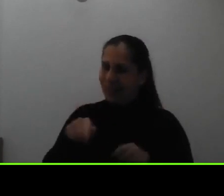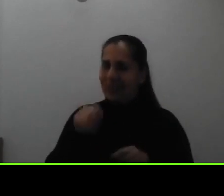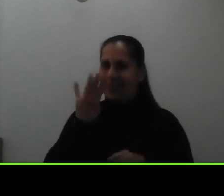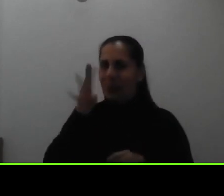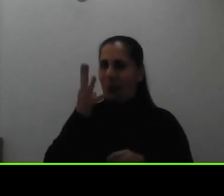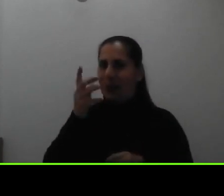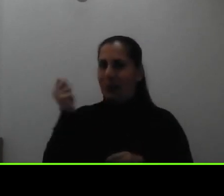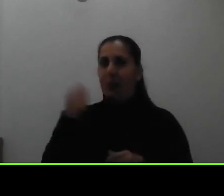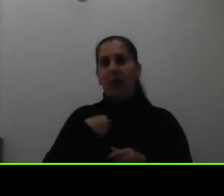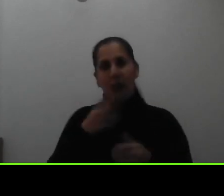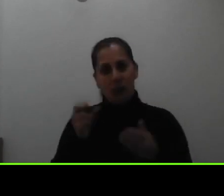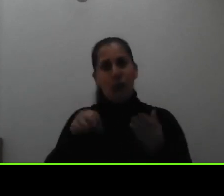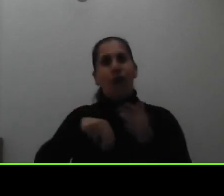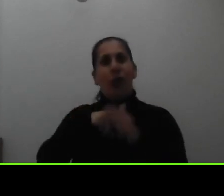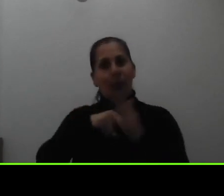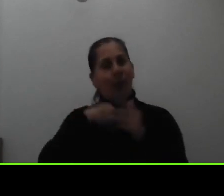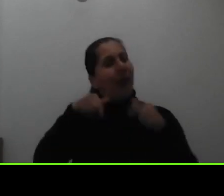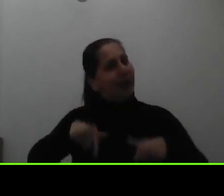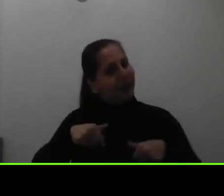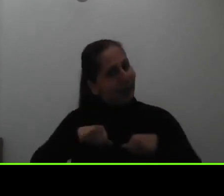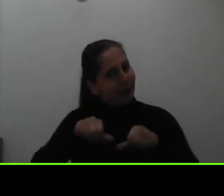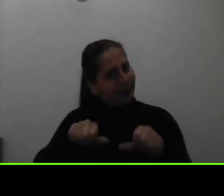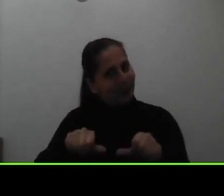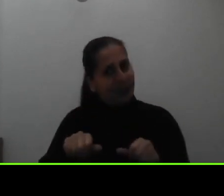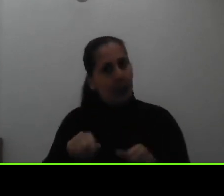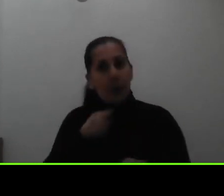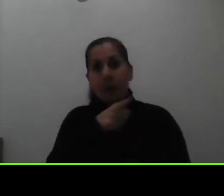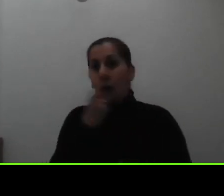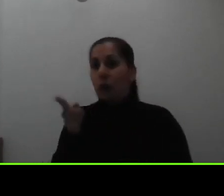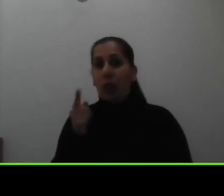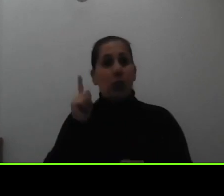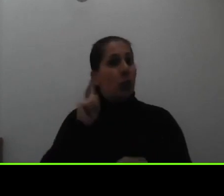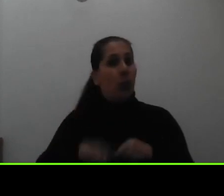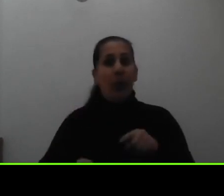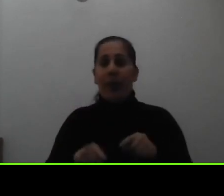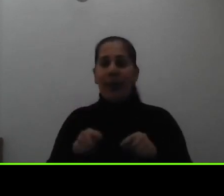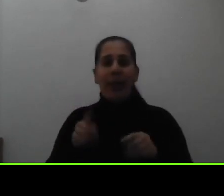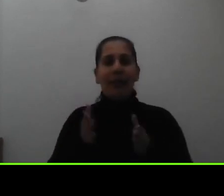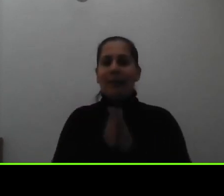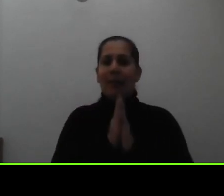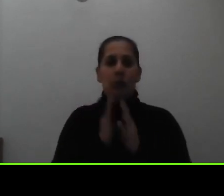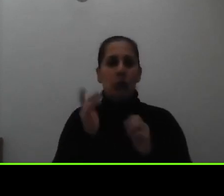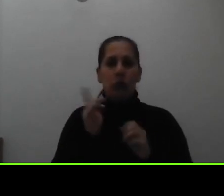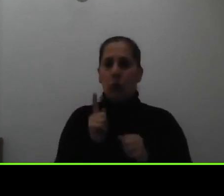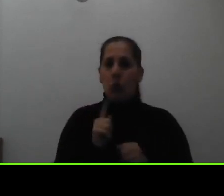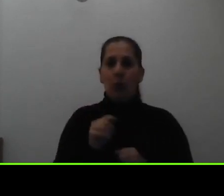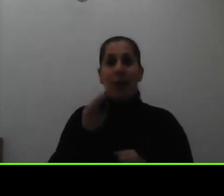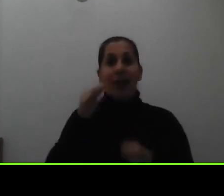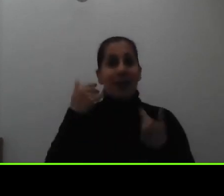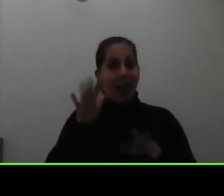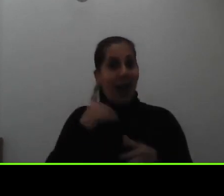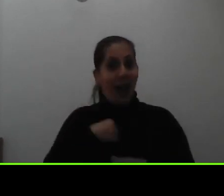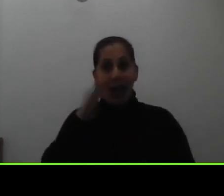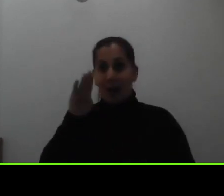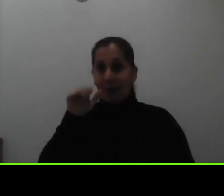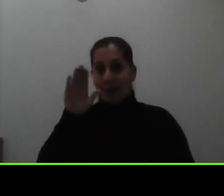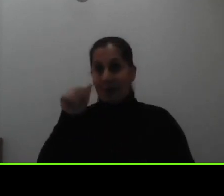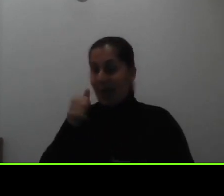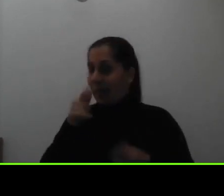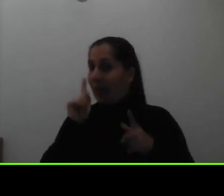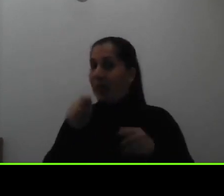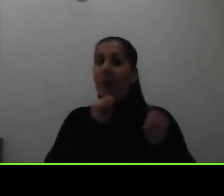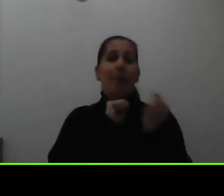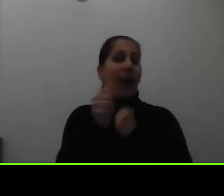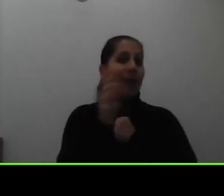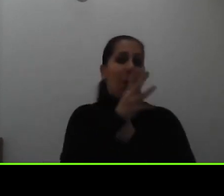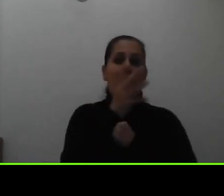sido todo un reto pero aquí están con nosotros ustedes no tienen que hacer solicitud nuevamente lo que necesitamos es que pasen el cuatrimestre y que sigan el